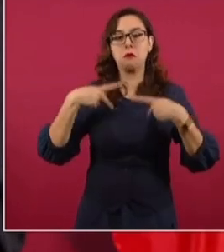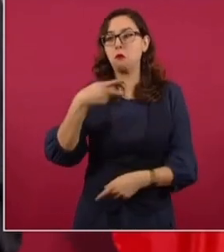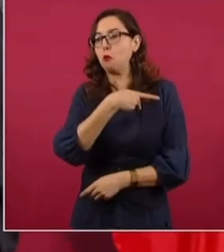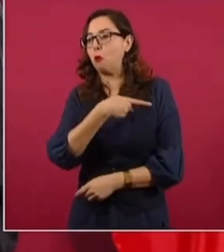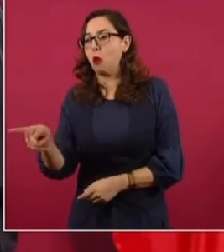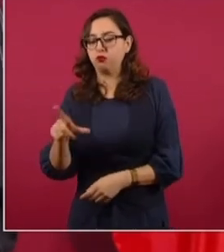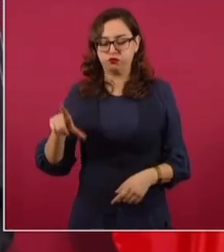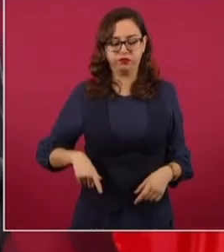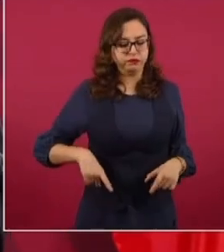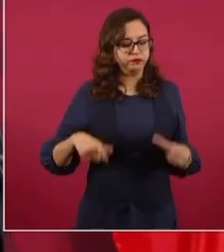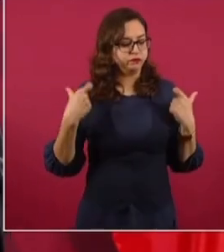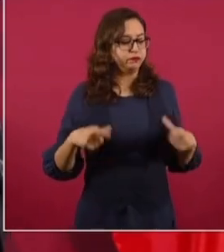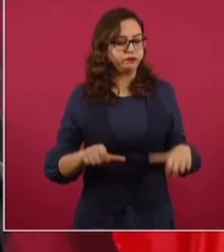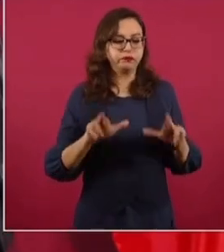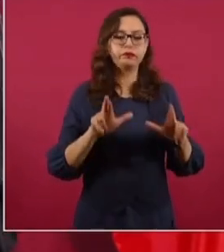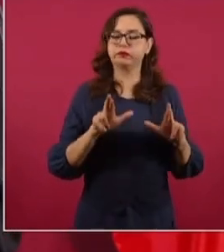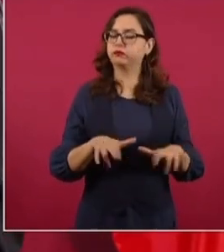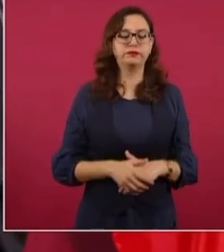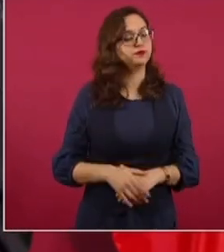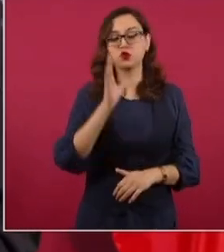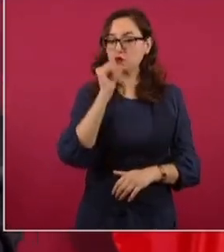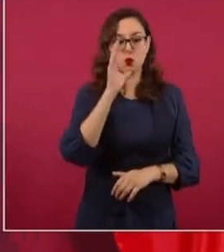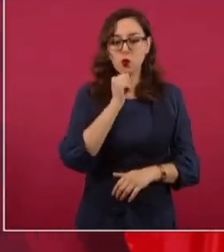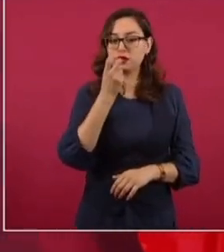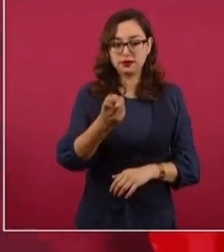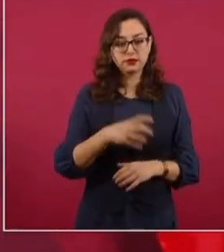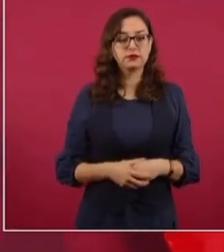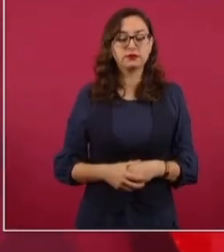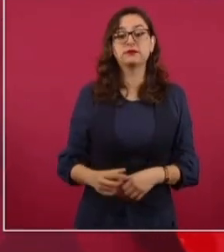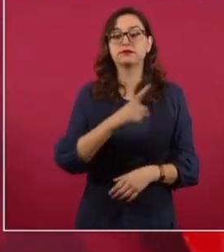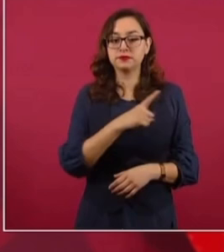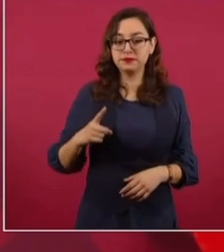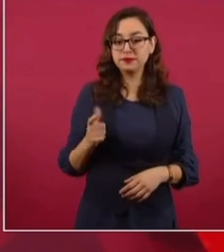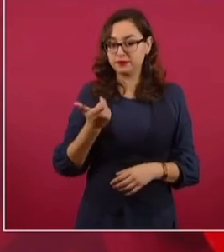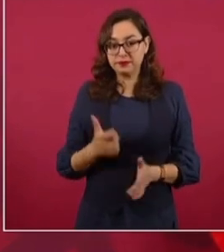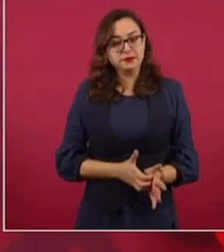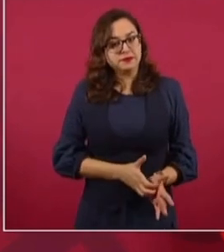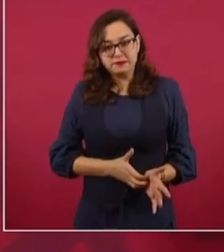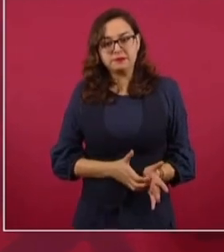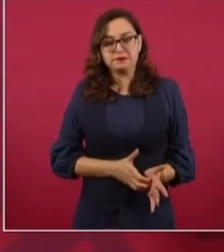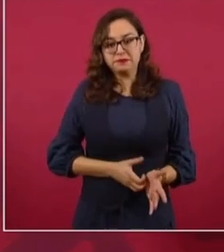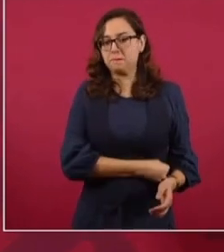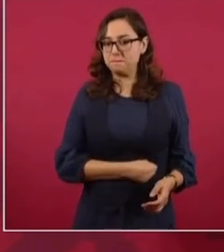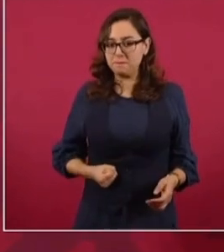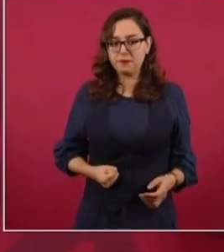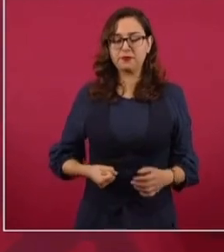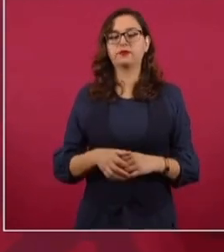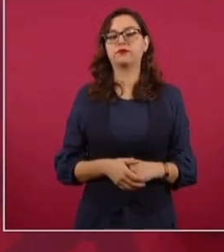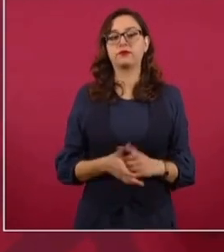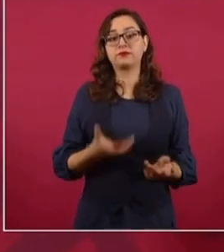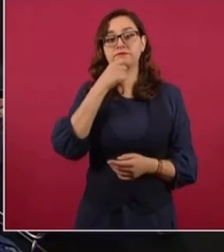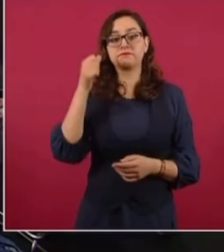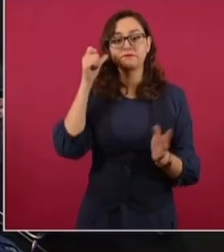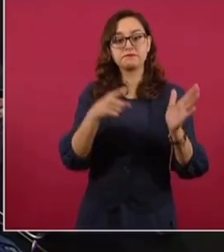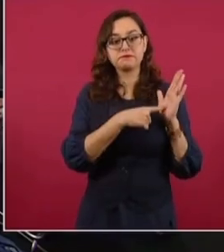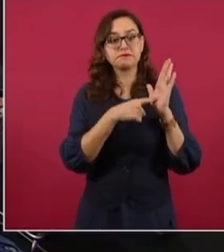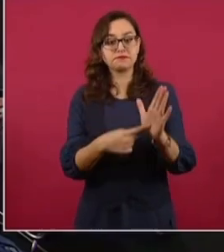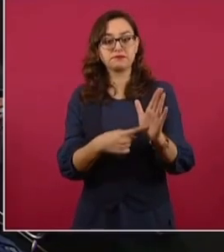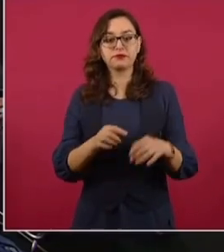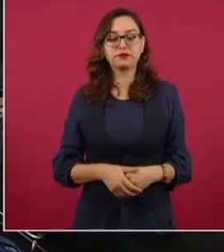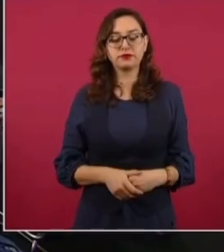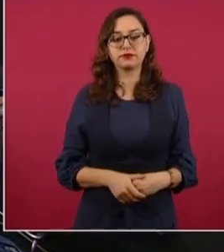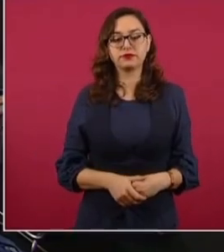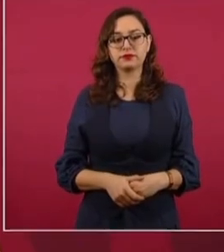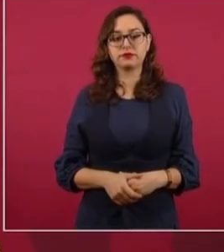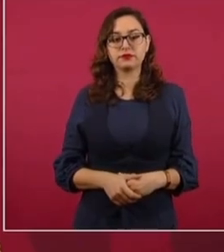vamos a seguir ahorrando, que no haya dispendios. Ayer lo vimos, tenían